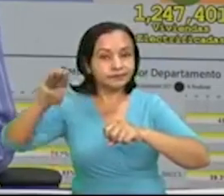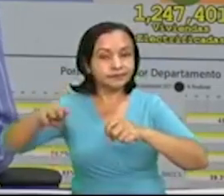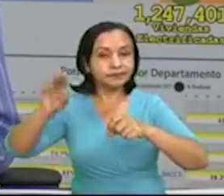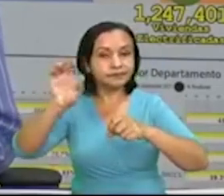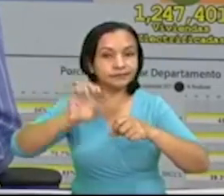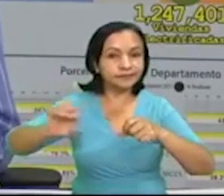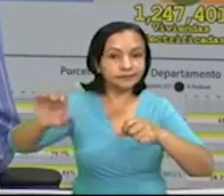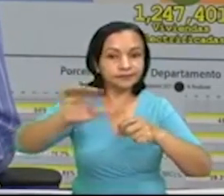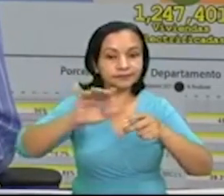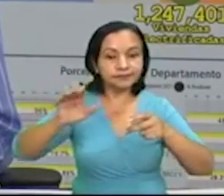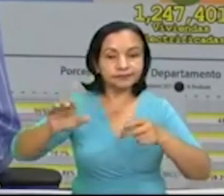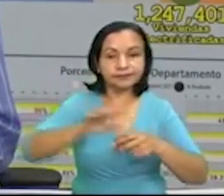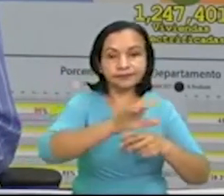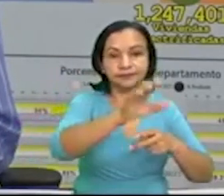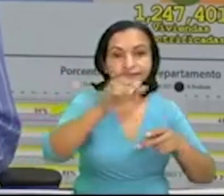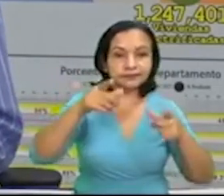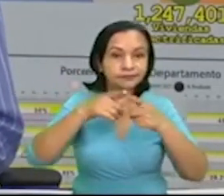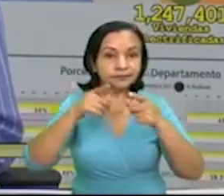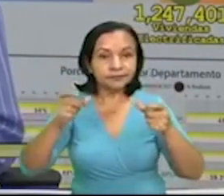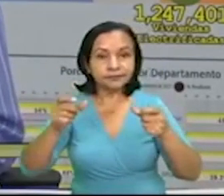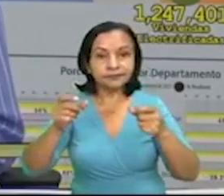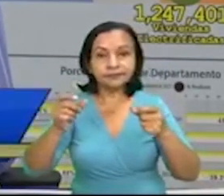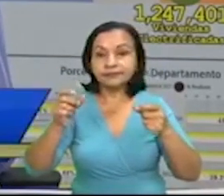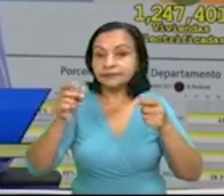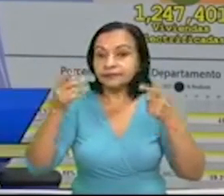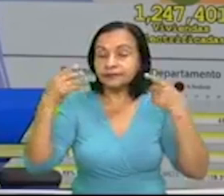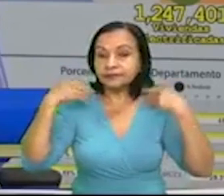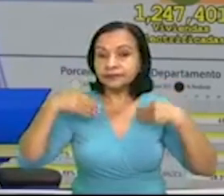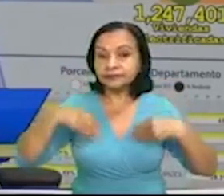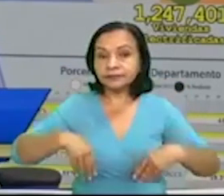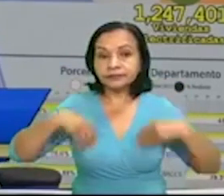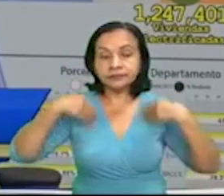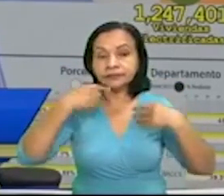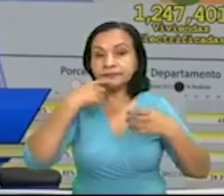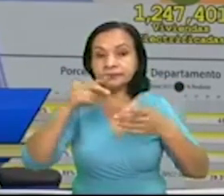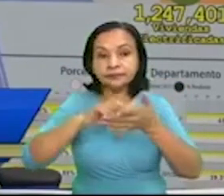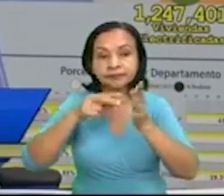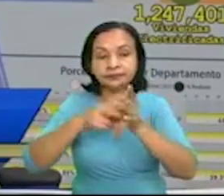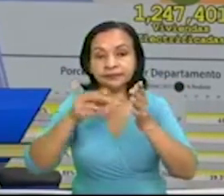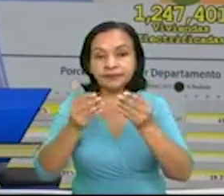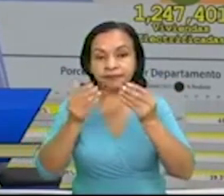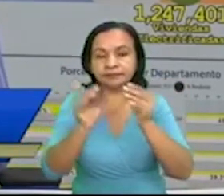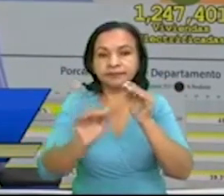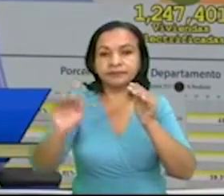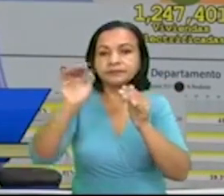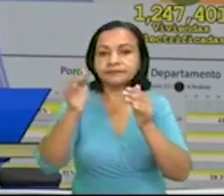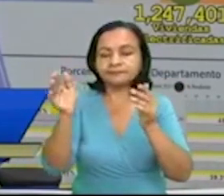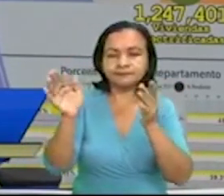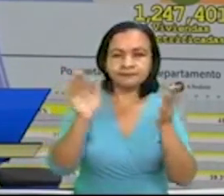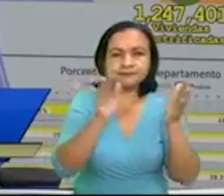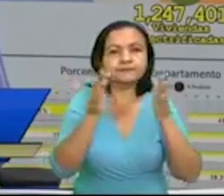Estelí, Carazo, Managua, Chontales, nos indican un gran potencial eólico.